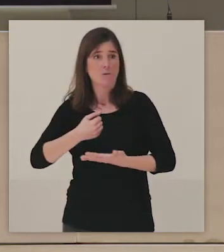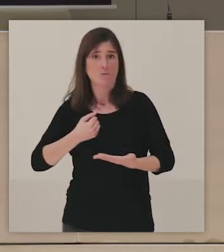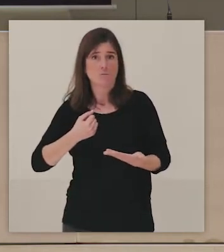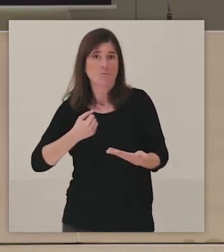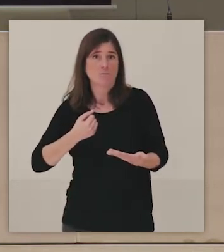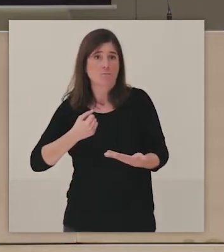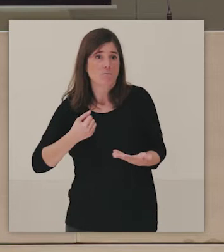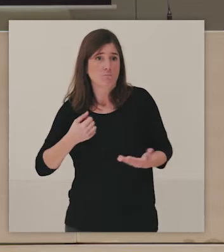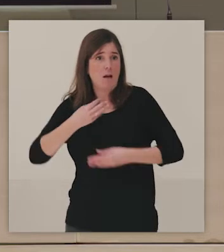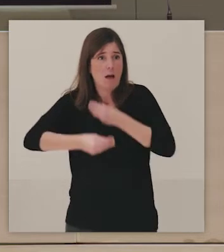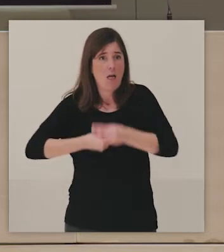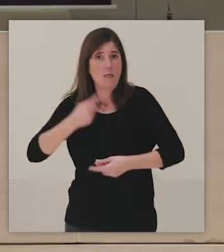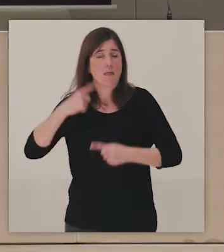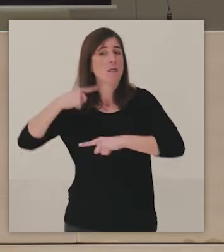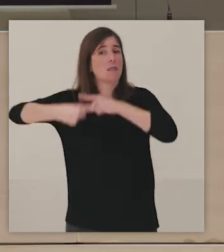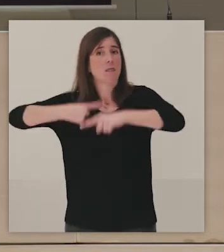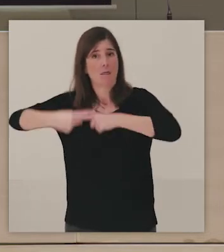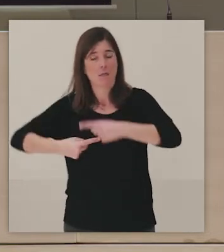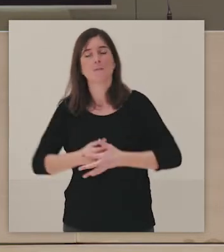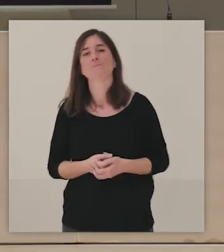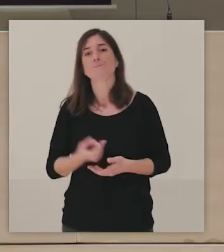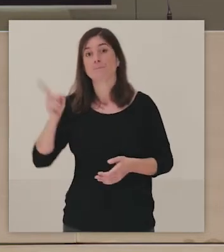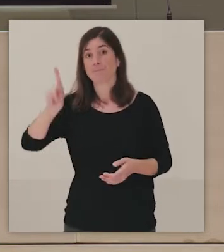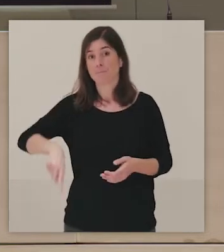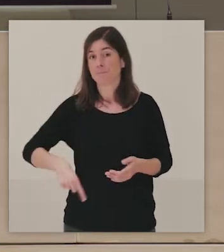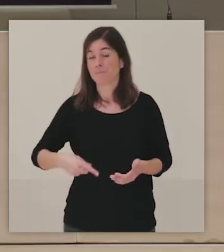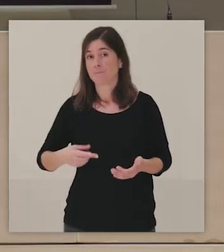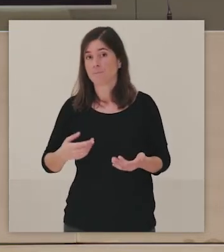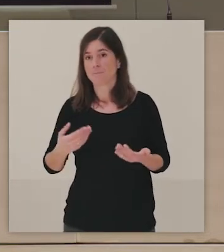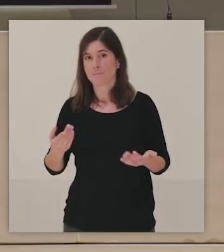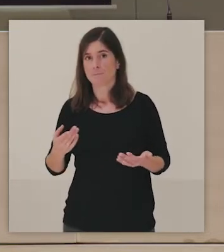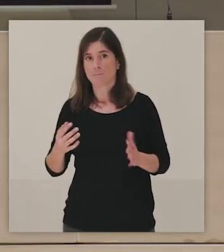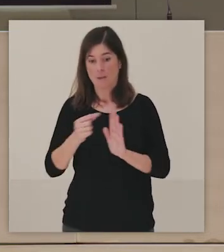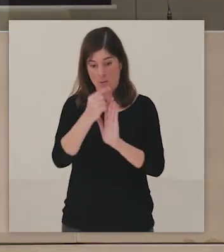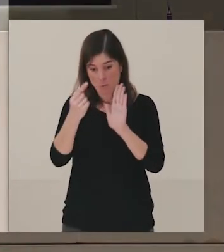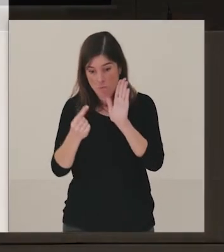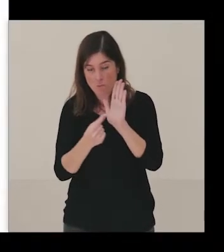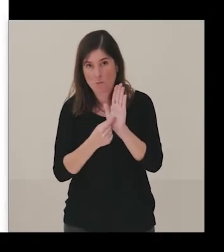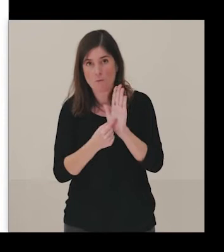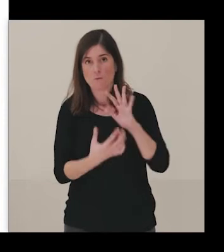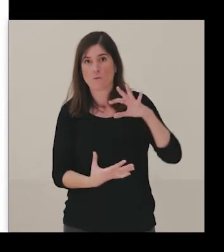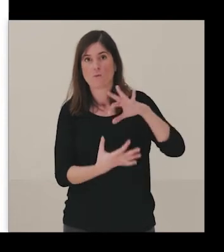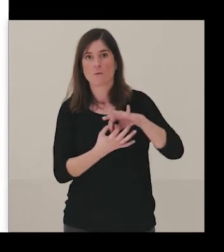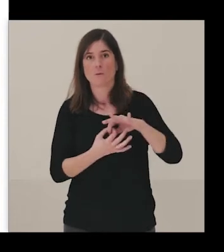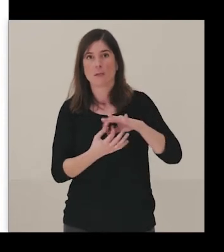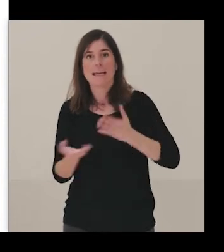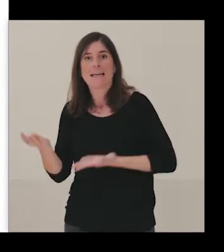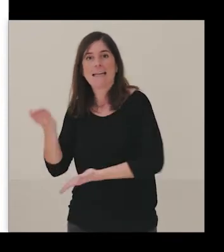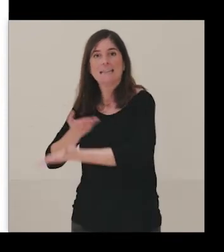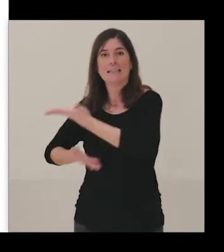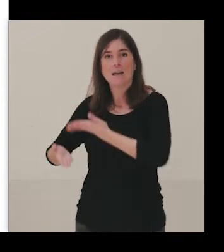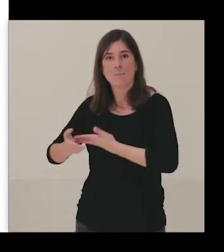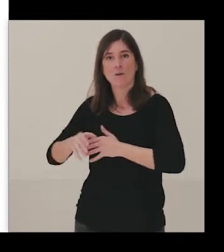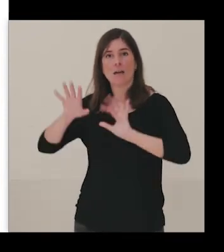todos. Nosotros y que nos llevan a esa siguiente línea en que hablamos del intercambio y del